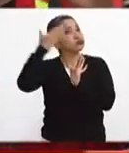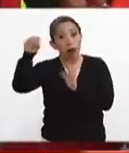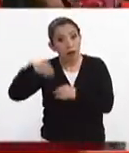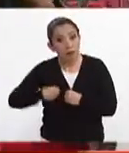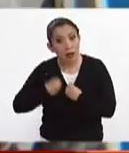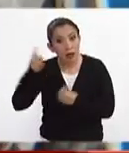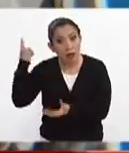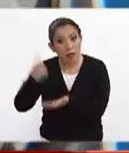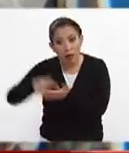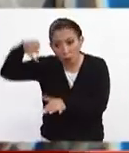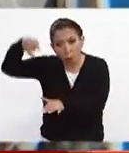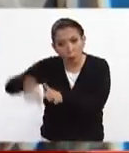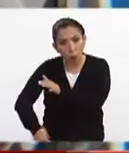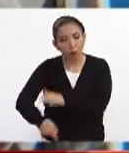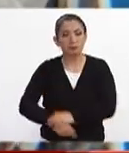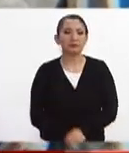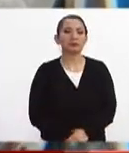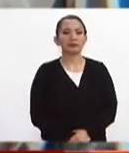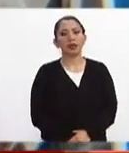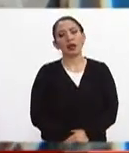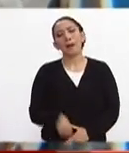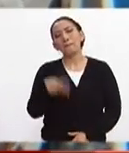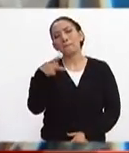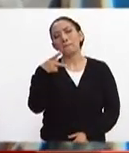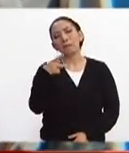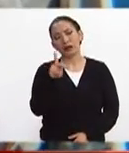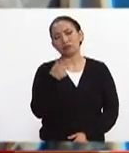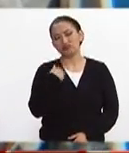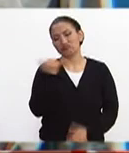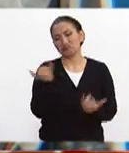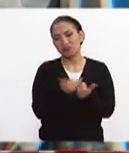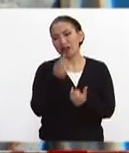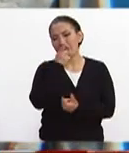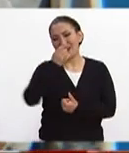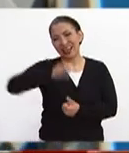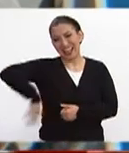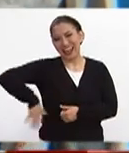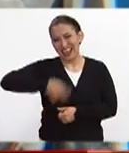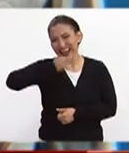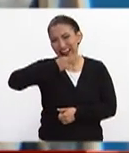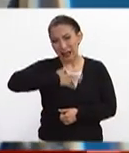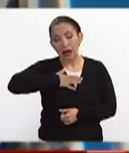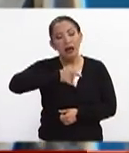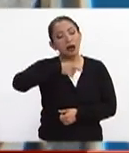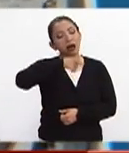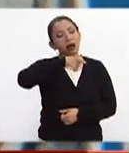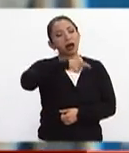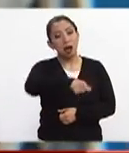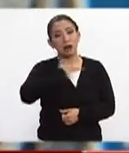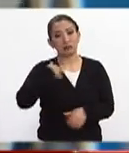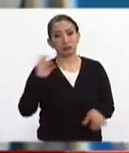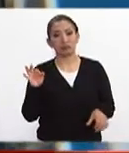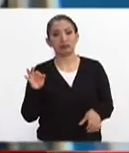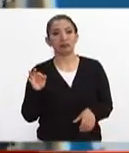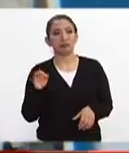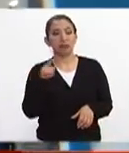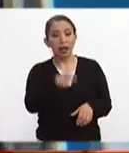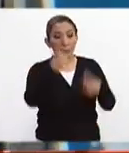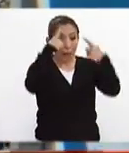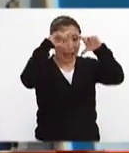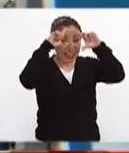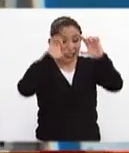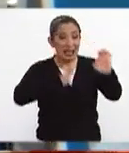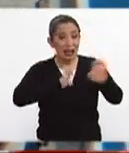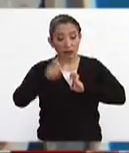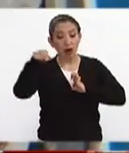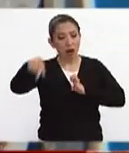todavía con vida entre los escombros. Así es, sin embargo, pues como bien también él nos mencionó, son la Defensa y la Marina